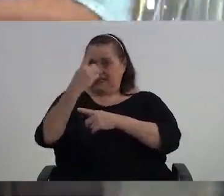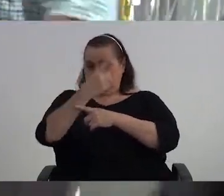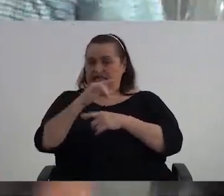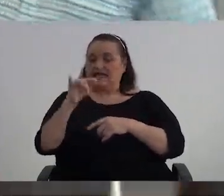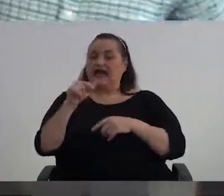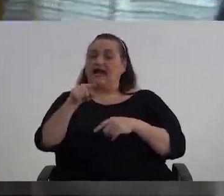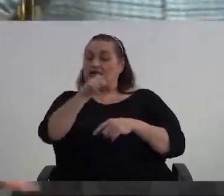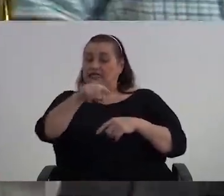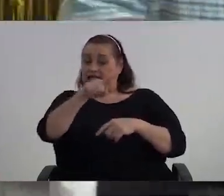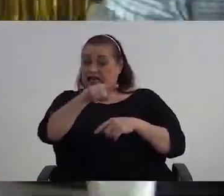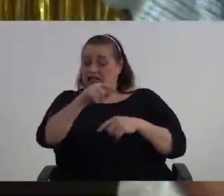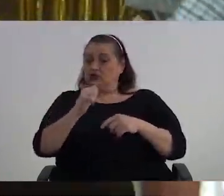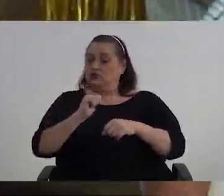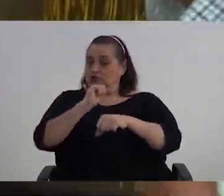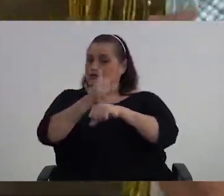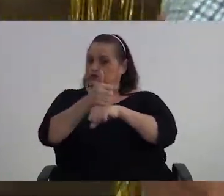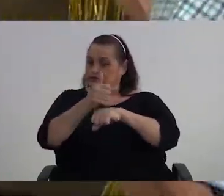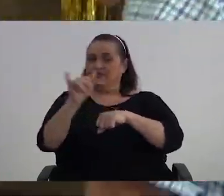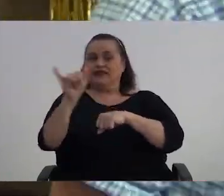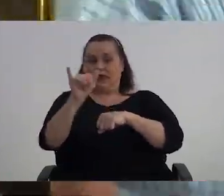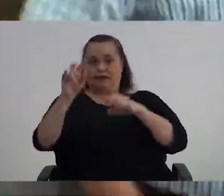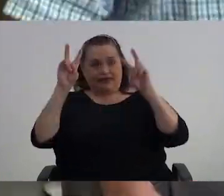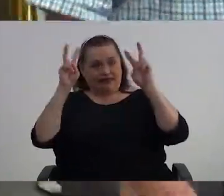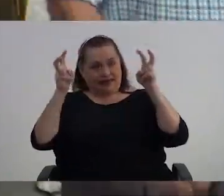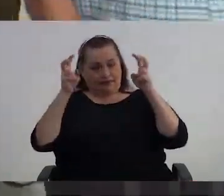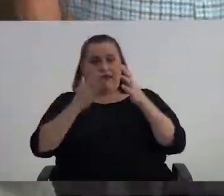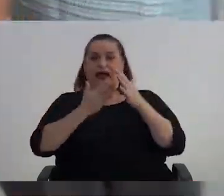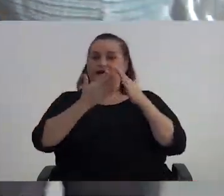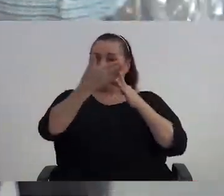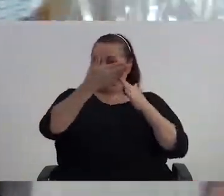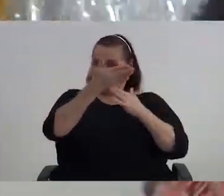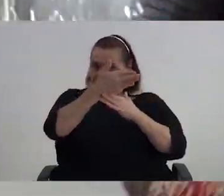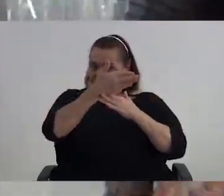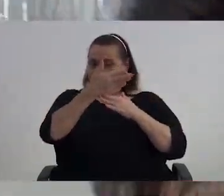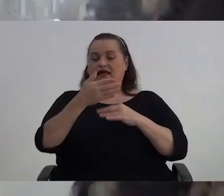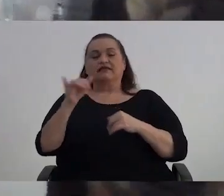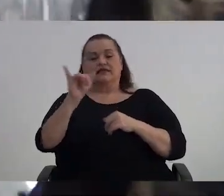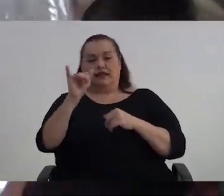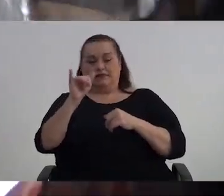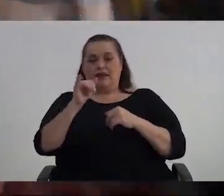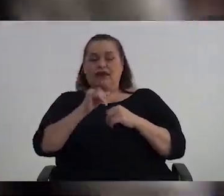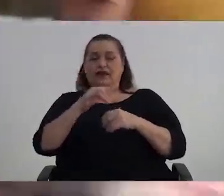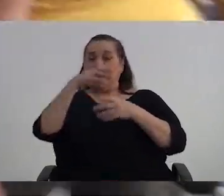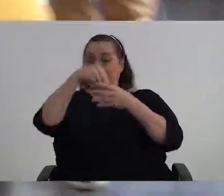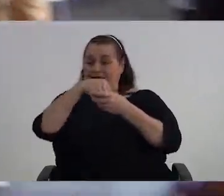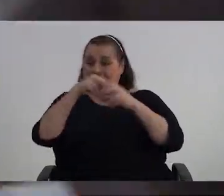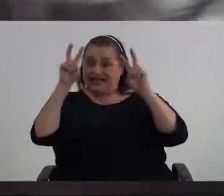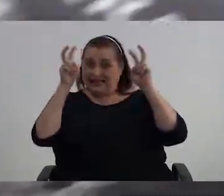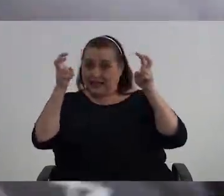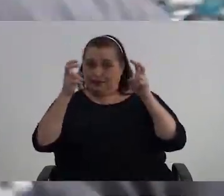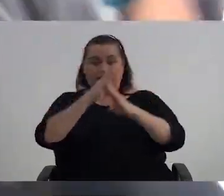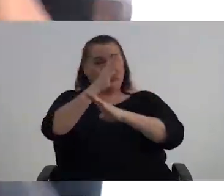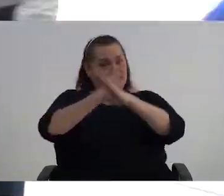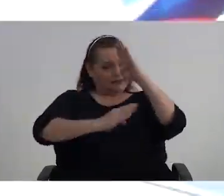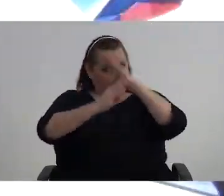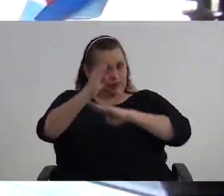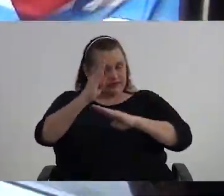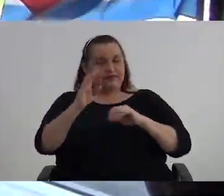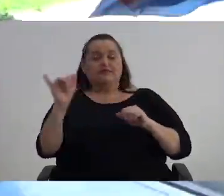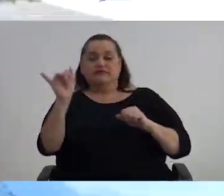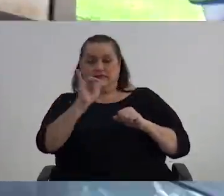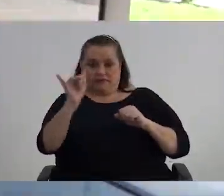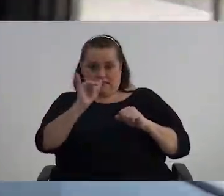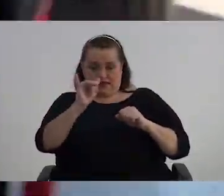donde incorpora también el tema de accesibilidad en el tema de discapacidad, que